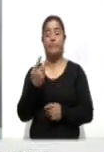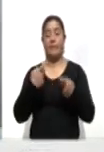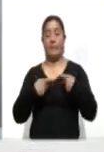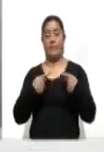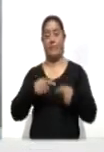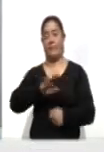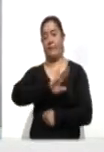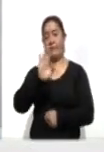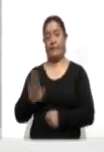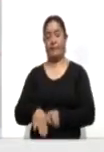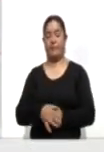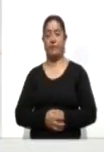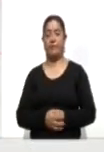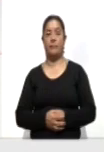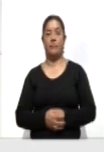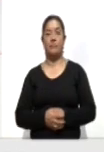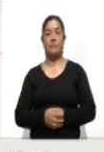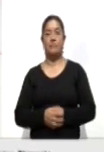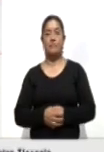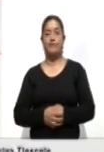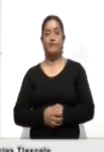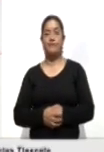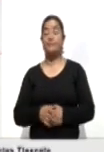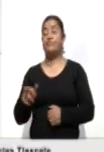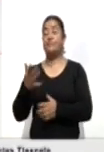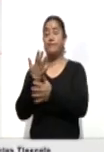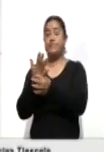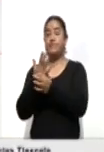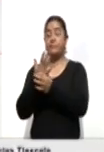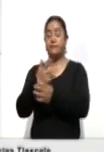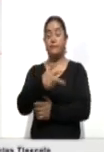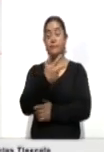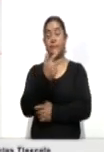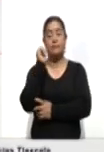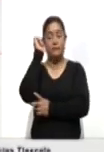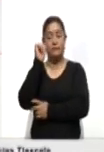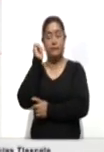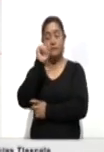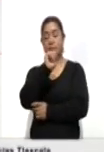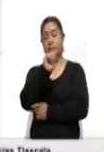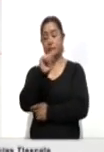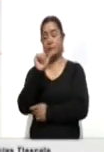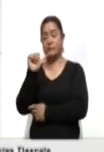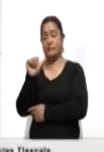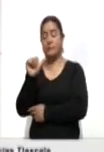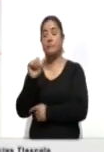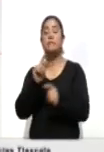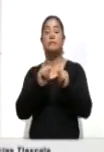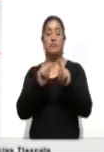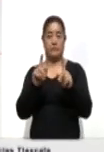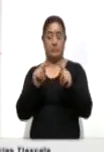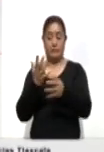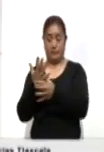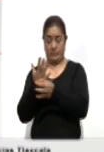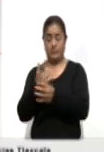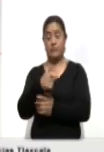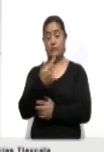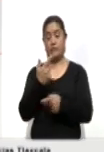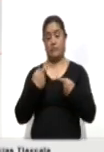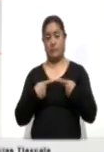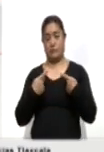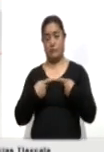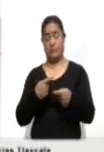decesos. De acuerdo con el reporte del 13 de abril, la Secretaría de Salud del Estado confirmó 12 personas